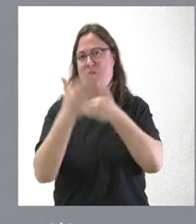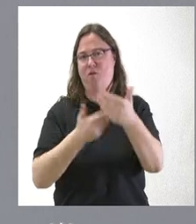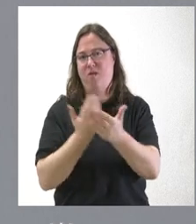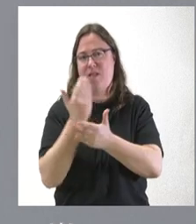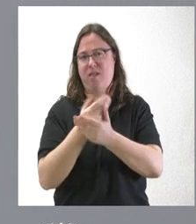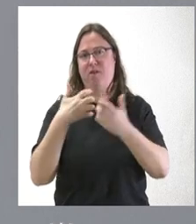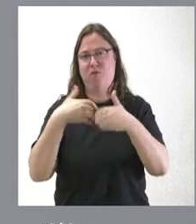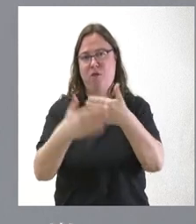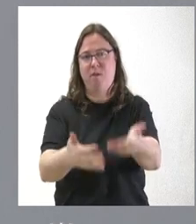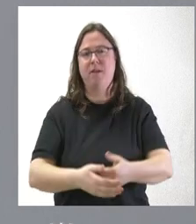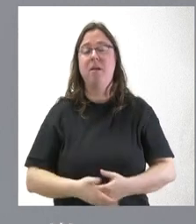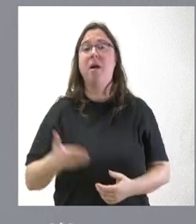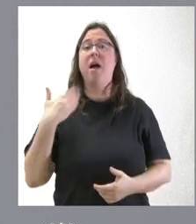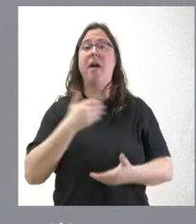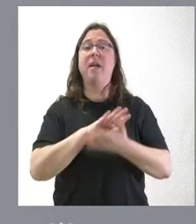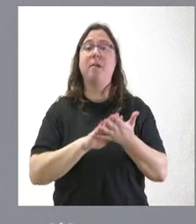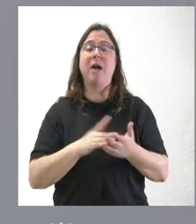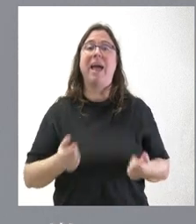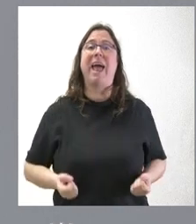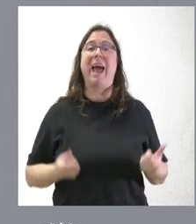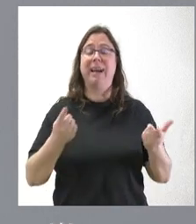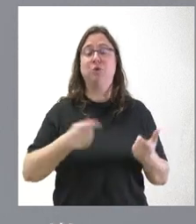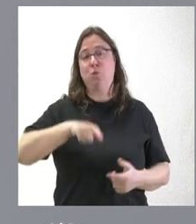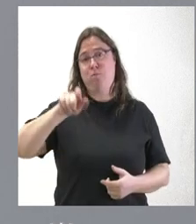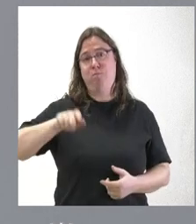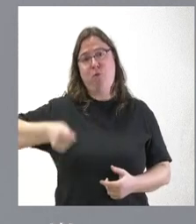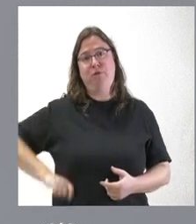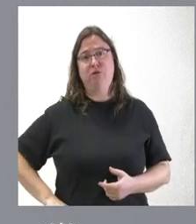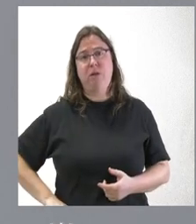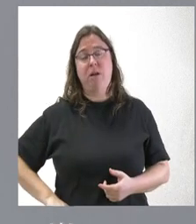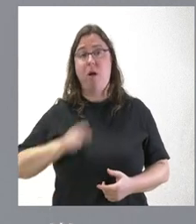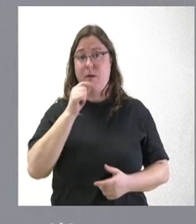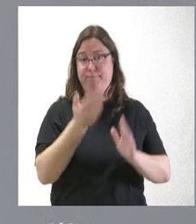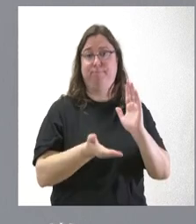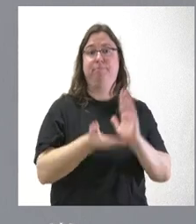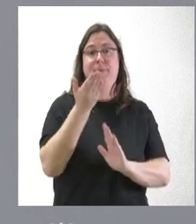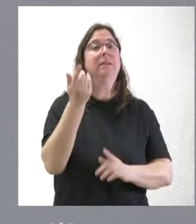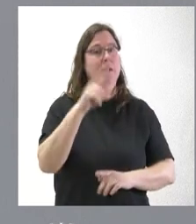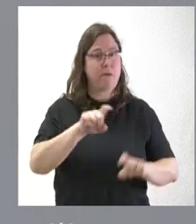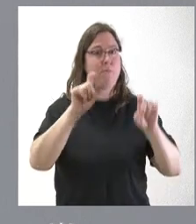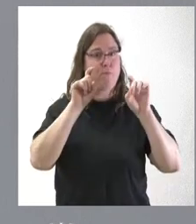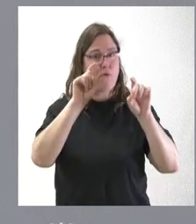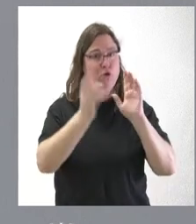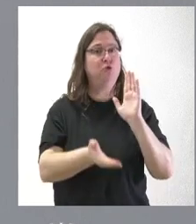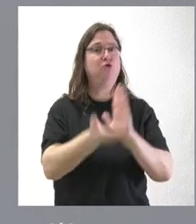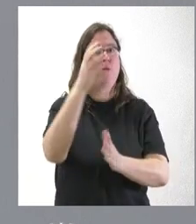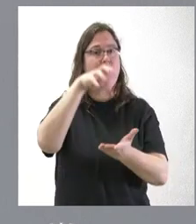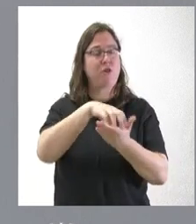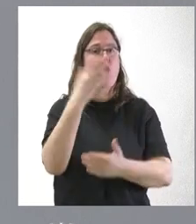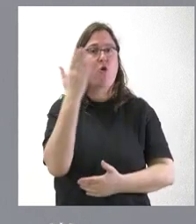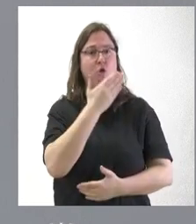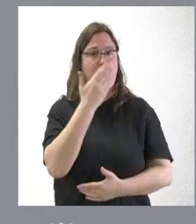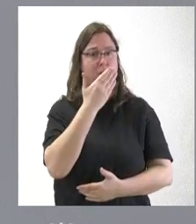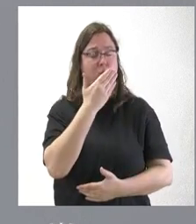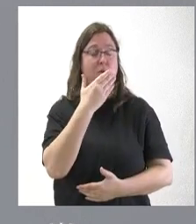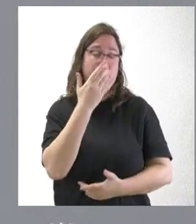Hablábamos antes de los gastos de personal, ahora que ha habido una subida salarial para también los docentes en estos centros educativos por parte